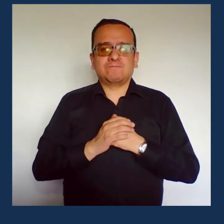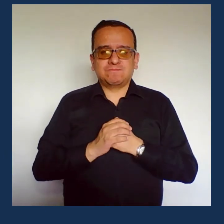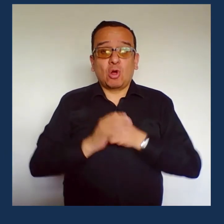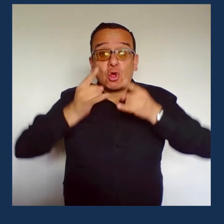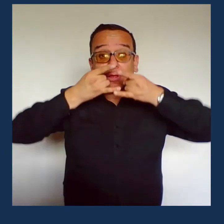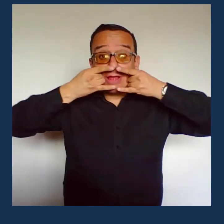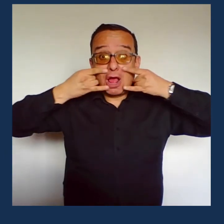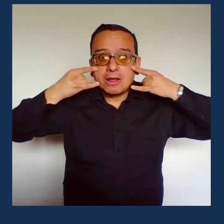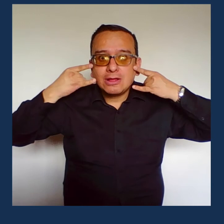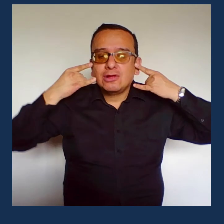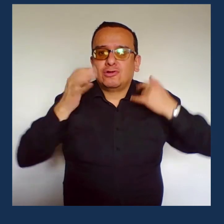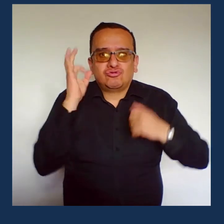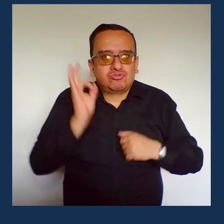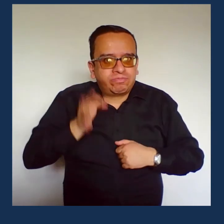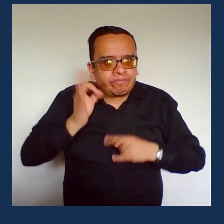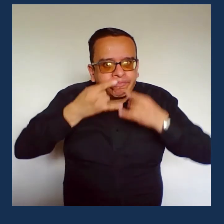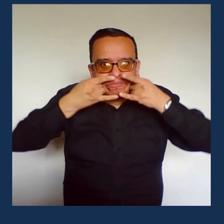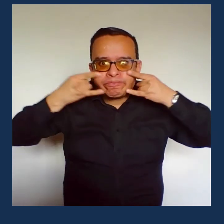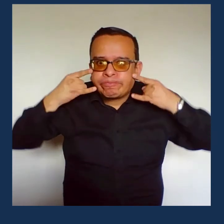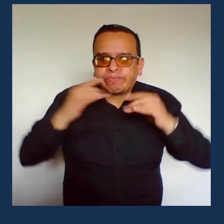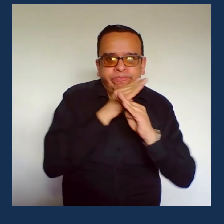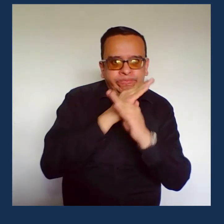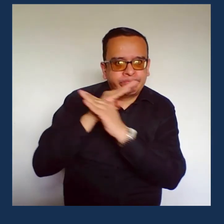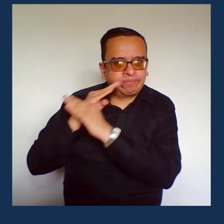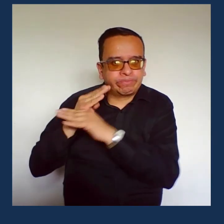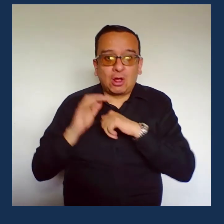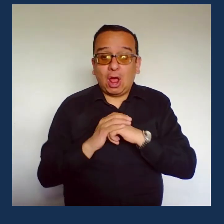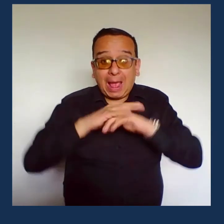contagio Uso de tapabocas